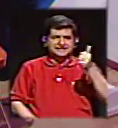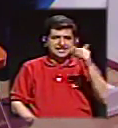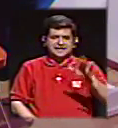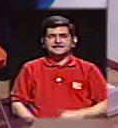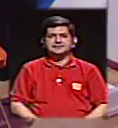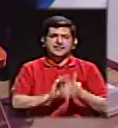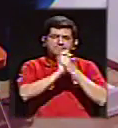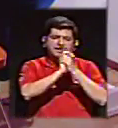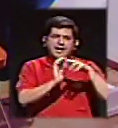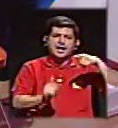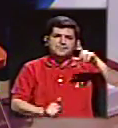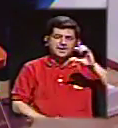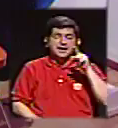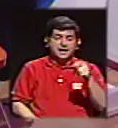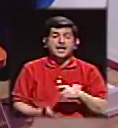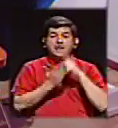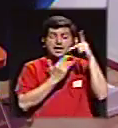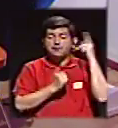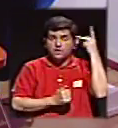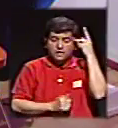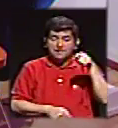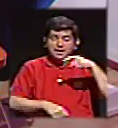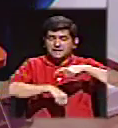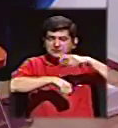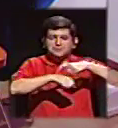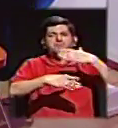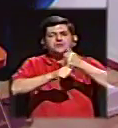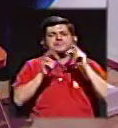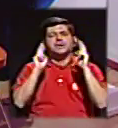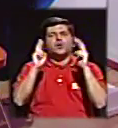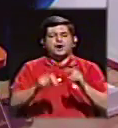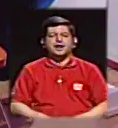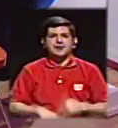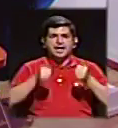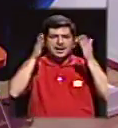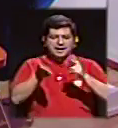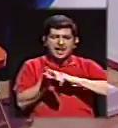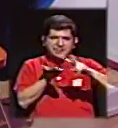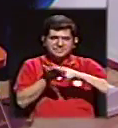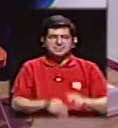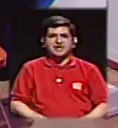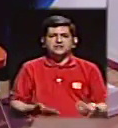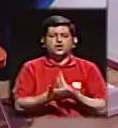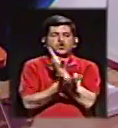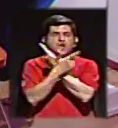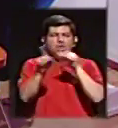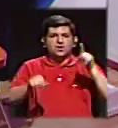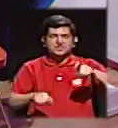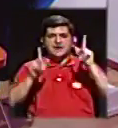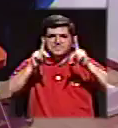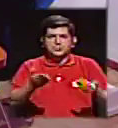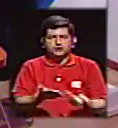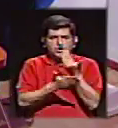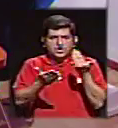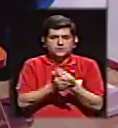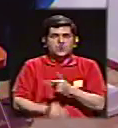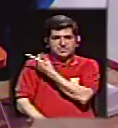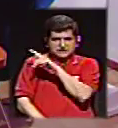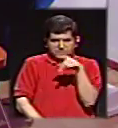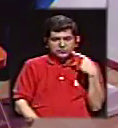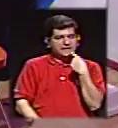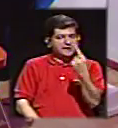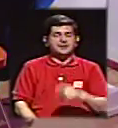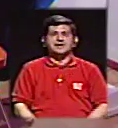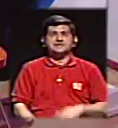felicitar a doña Pilar, ojalá hiciera un programa político en estas elecciones, los candidatos de liberación son unos neoliberales, ocupamos gente nueva desde Punta Arenas,